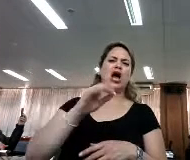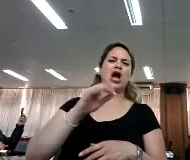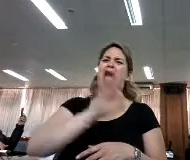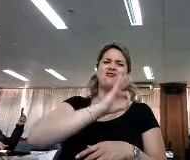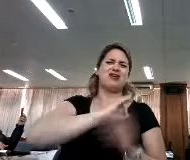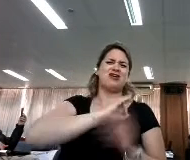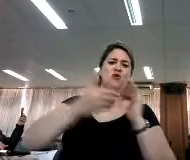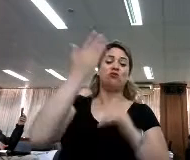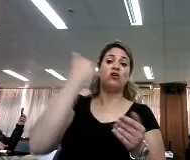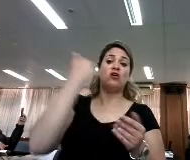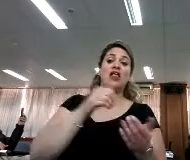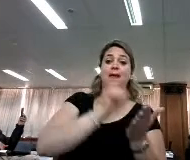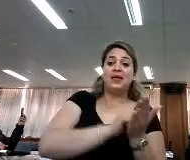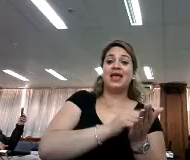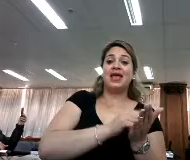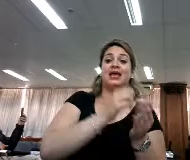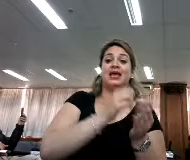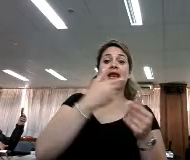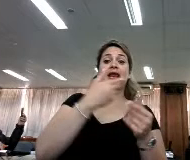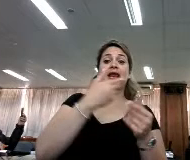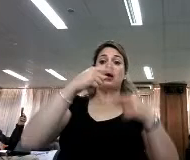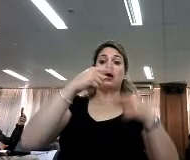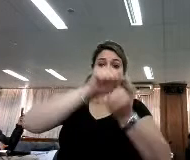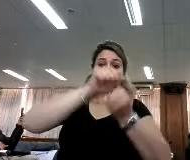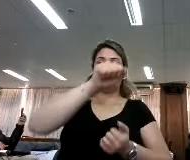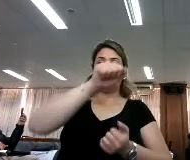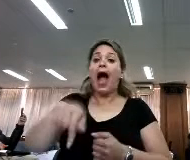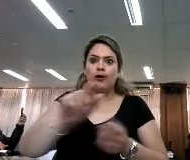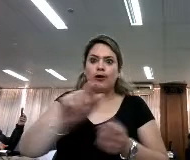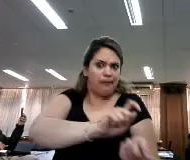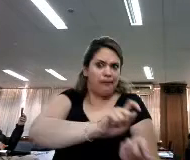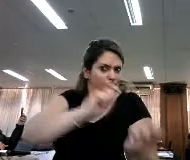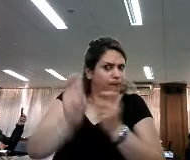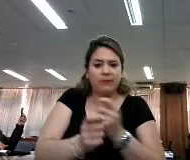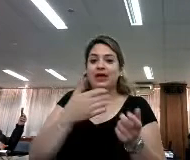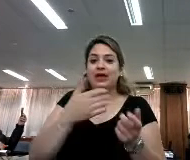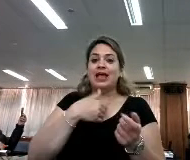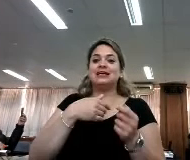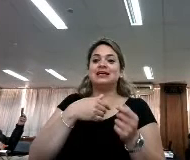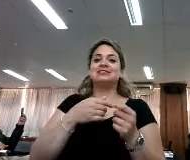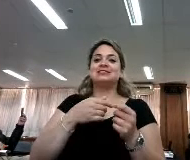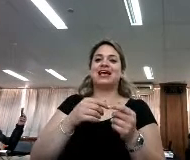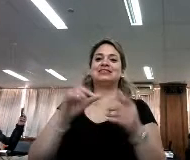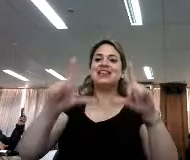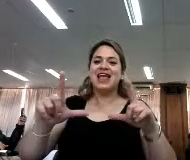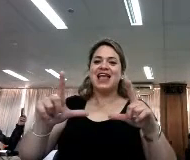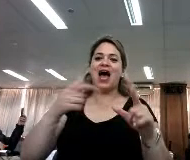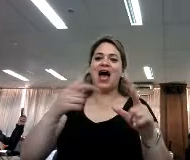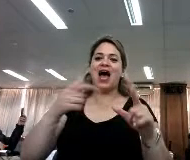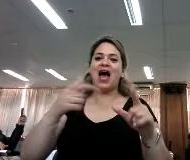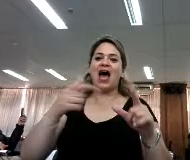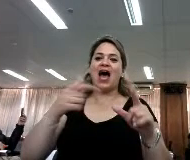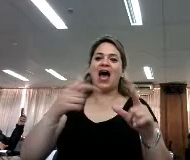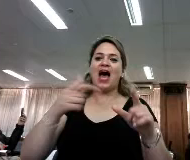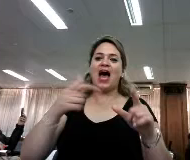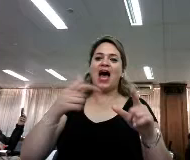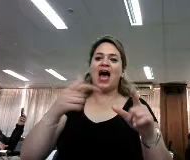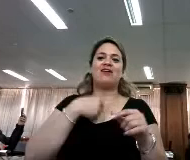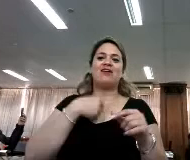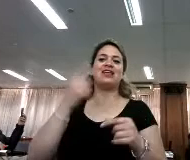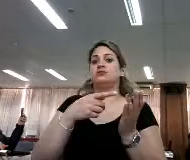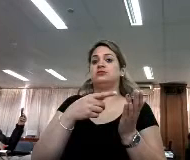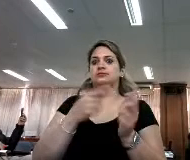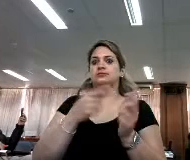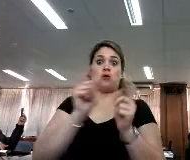los papiros, el libro electrónico, el audiolibro, las tabletas, estamos hablando